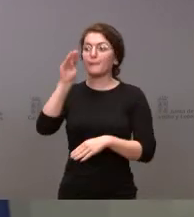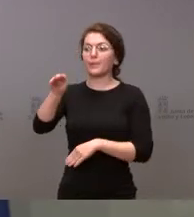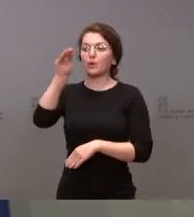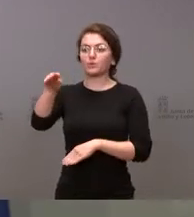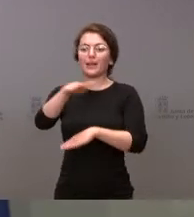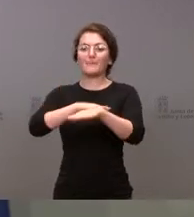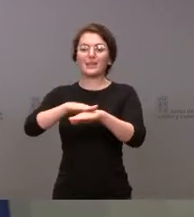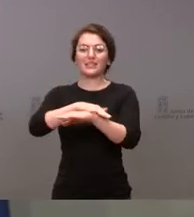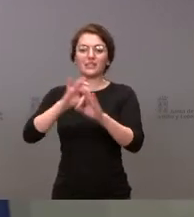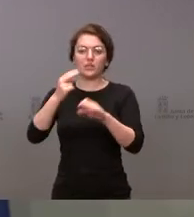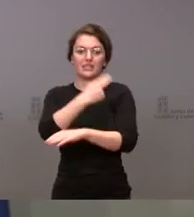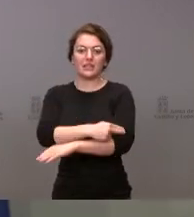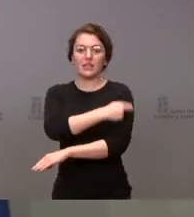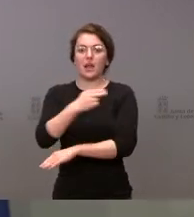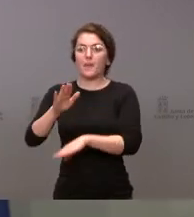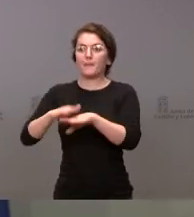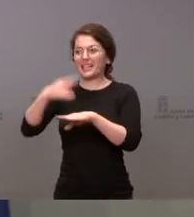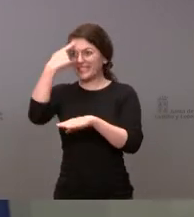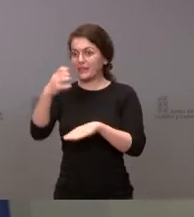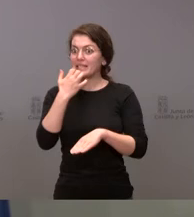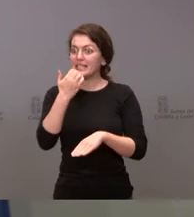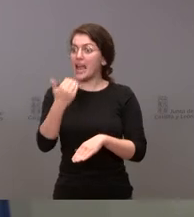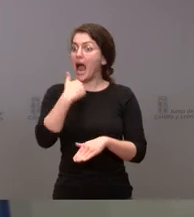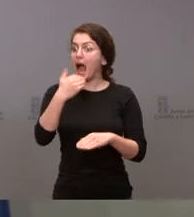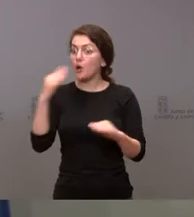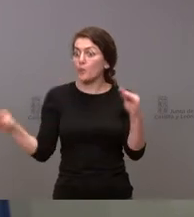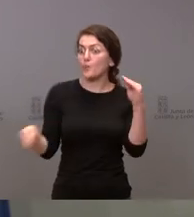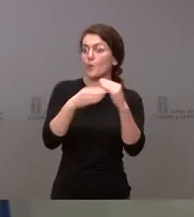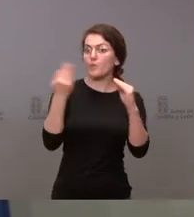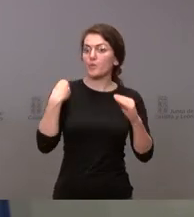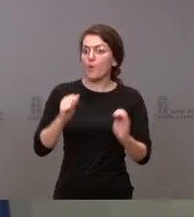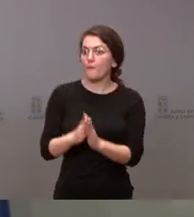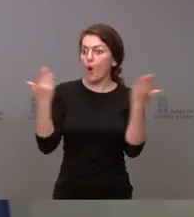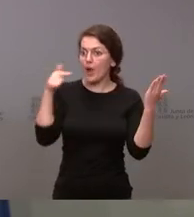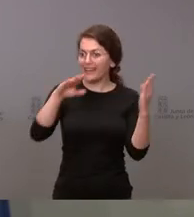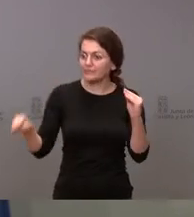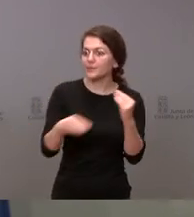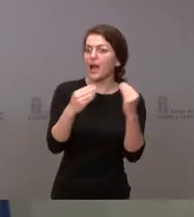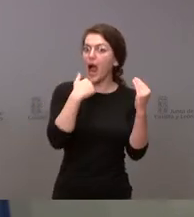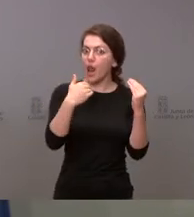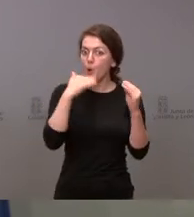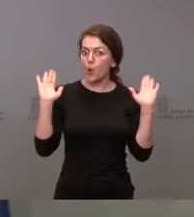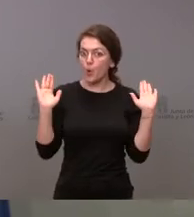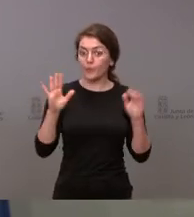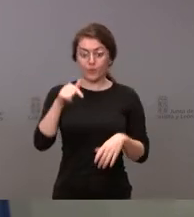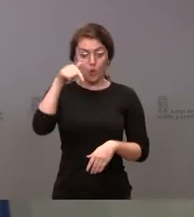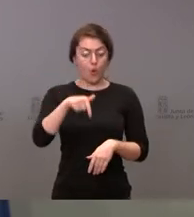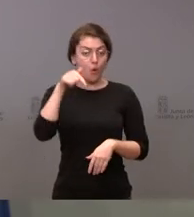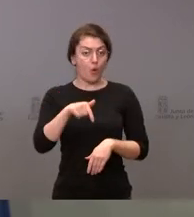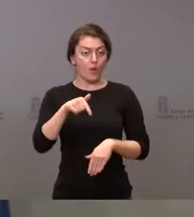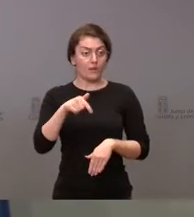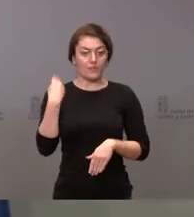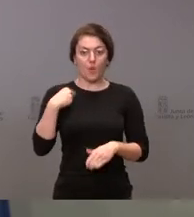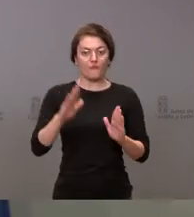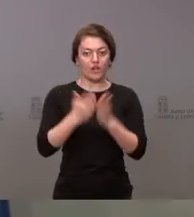aclaración que no figure en el boletín oficial del Estado y que sea de aplicación. A día de hoy del boletín oficial del Estado, y